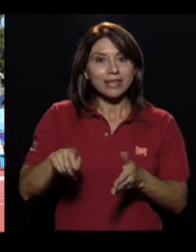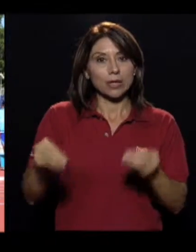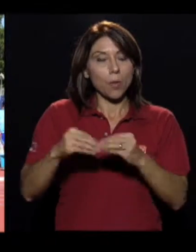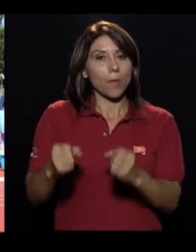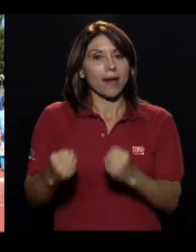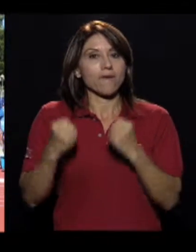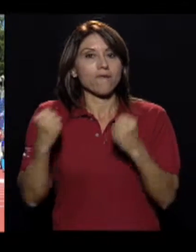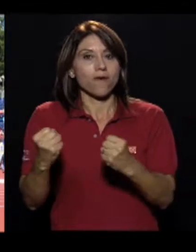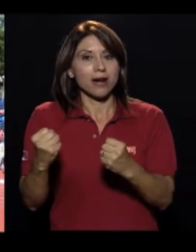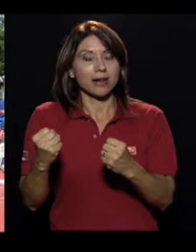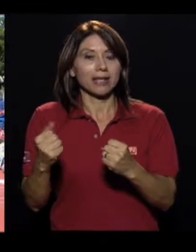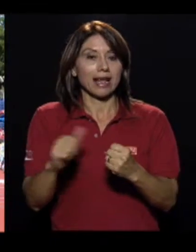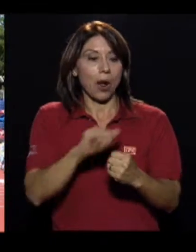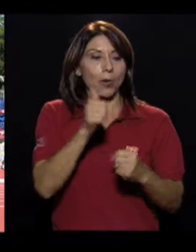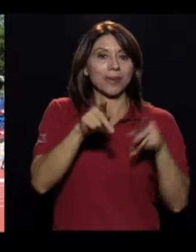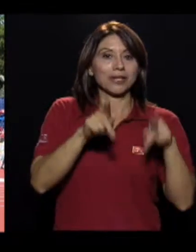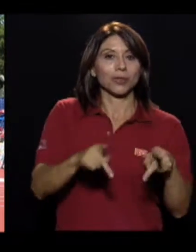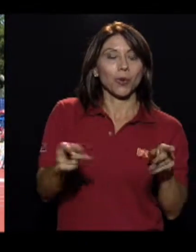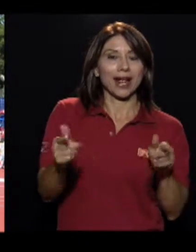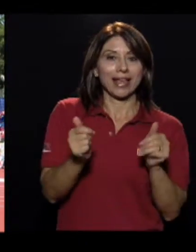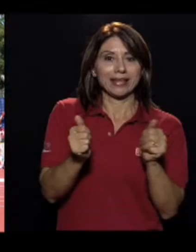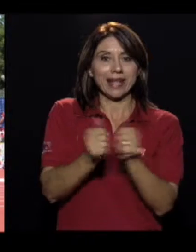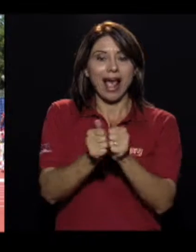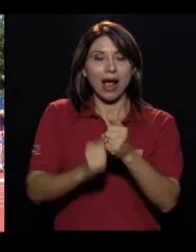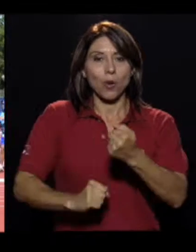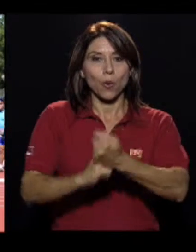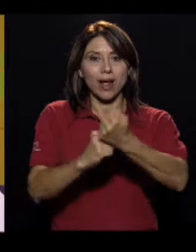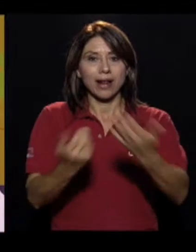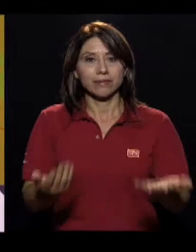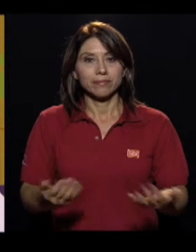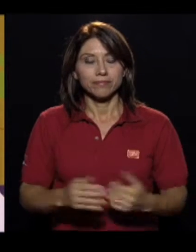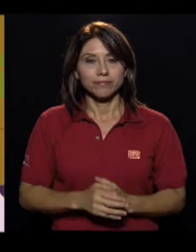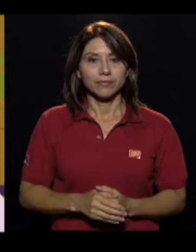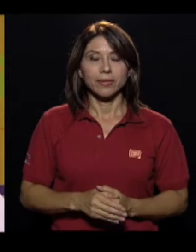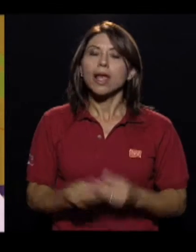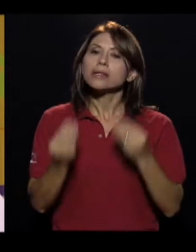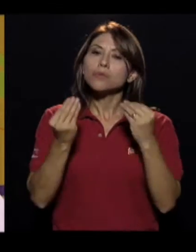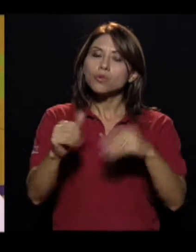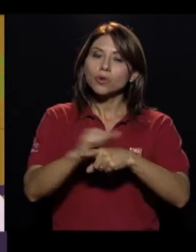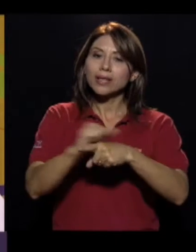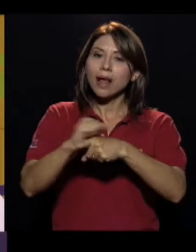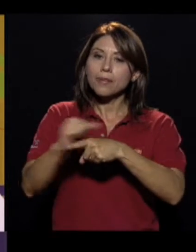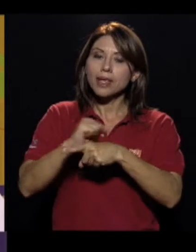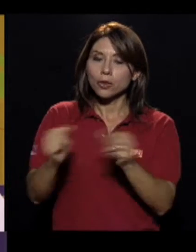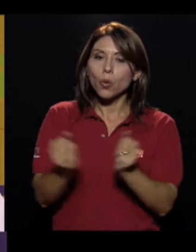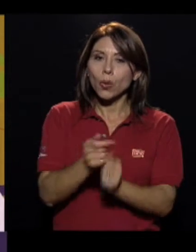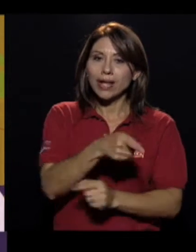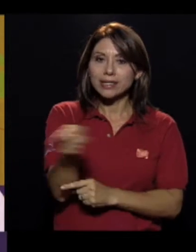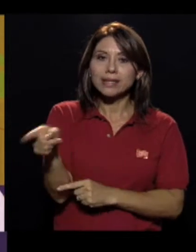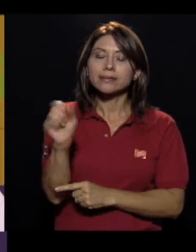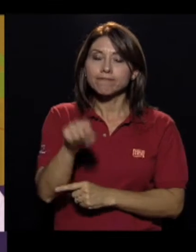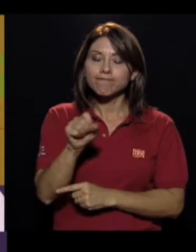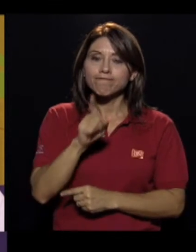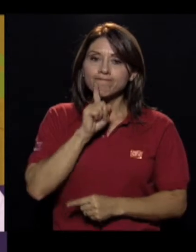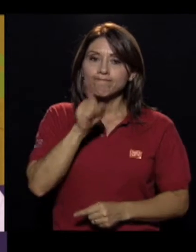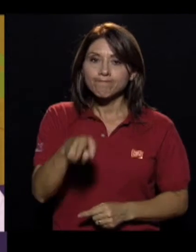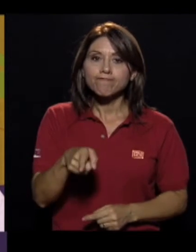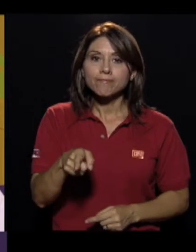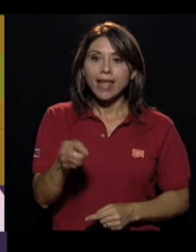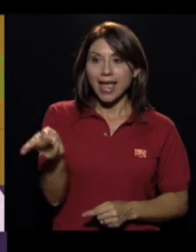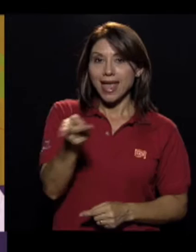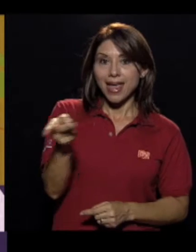persona que lleva a su lado, ¿verdad? Es mucho entrenamiento con ellas, sinceramente,